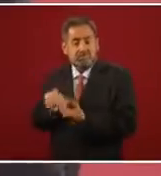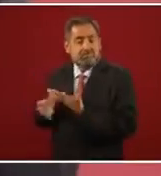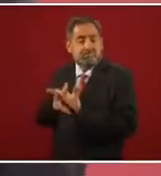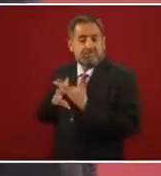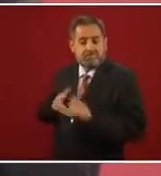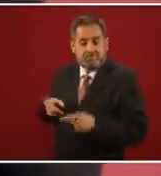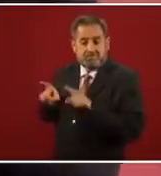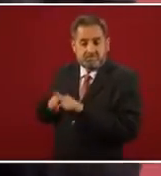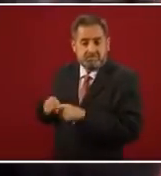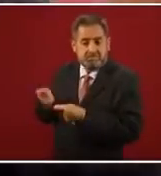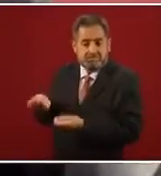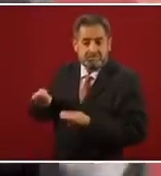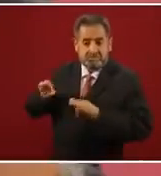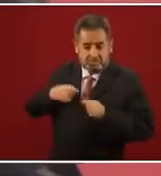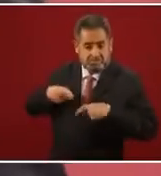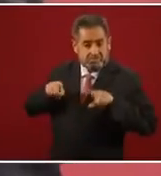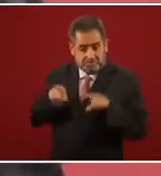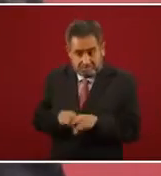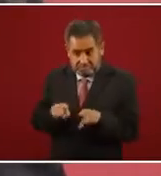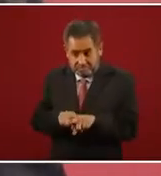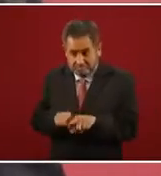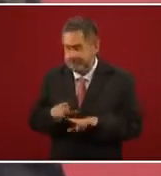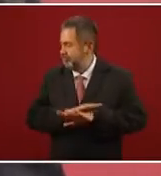mismo que hacían los que se fueron.